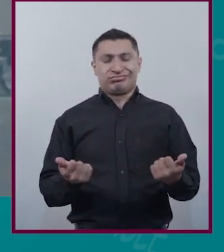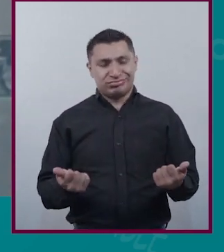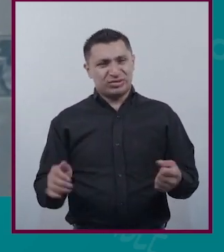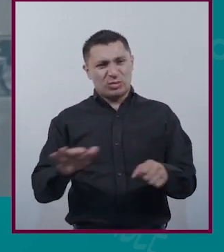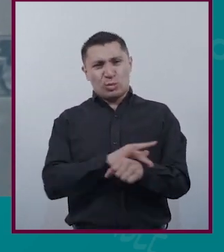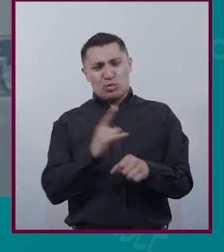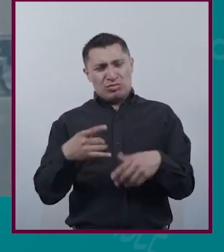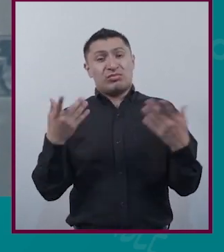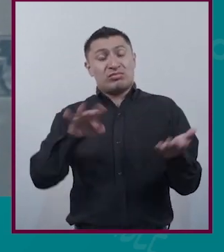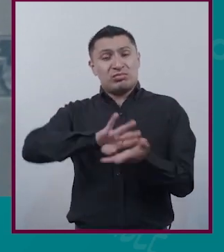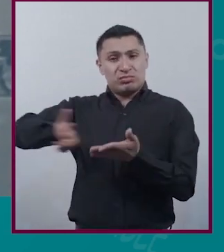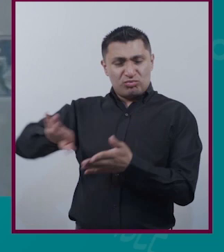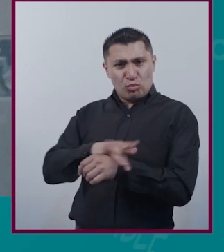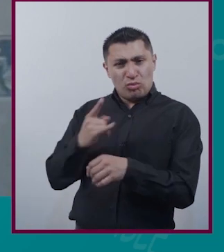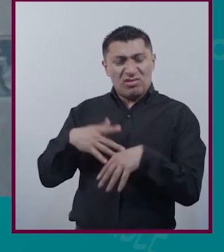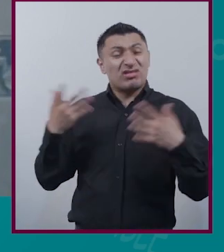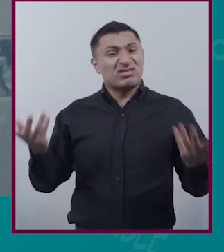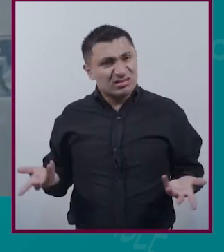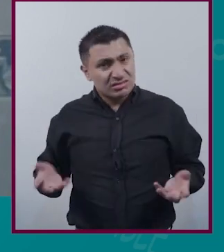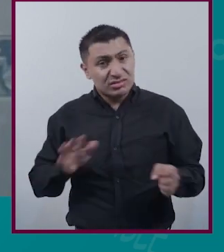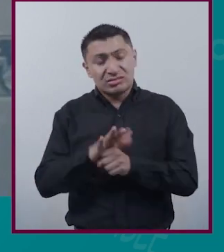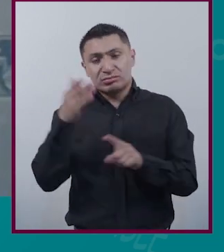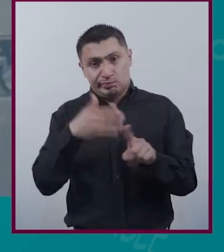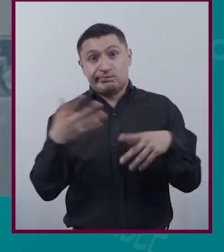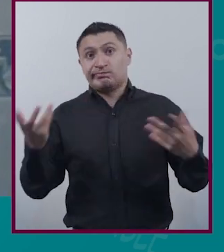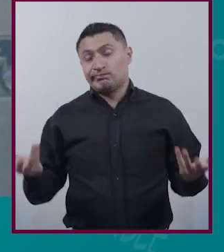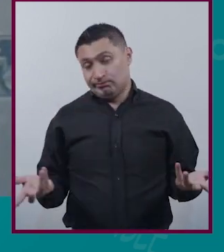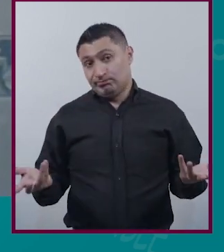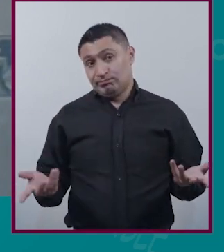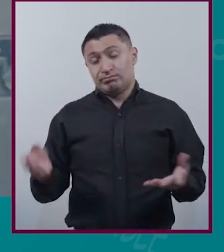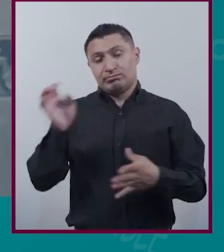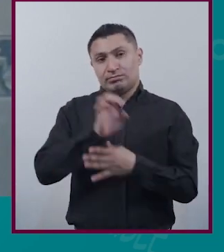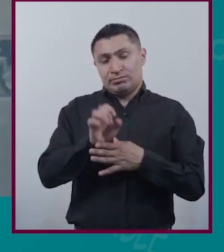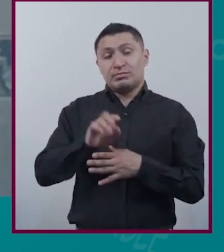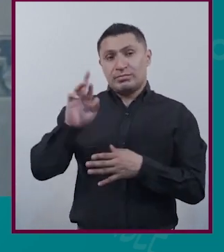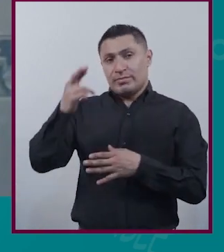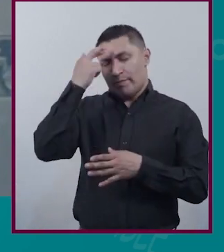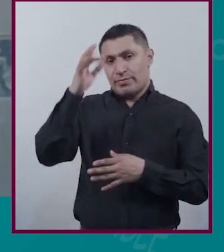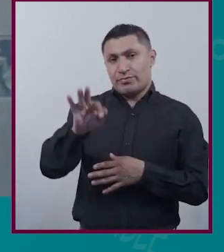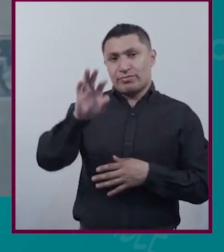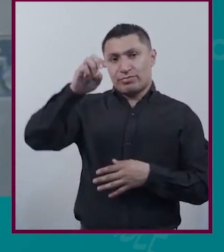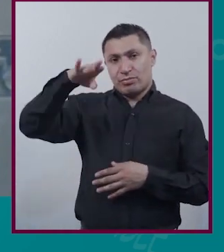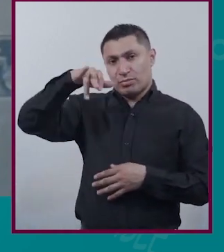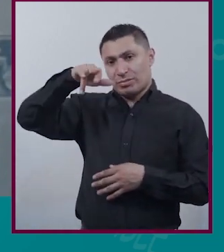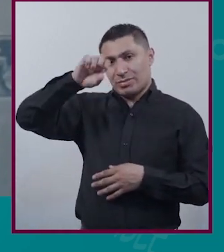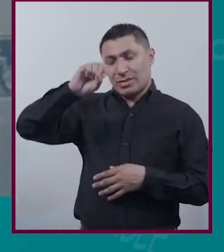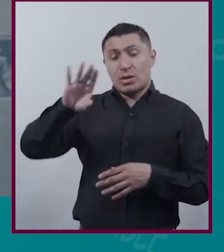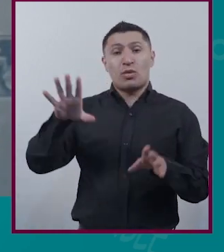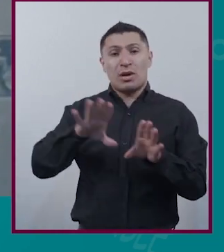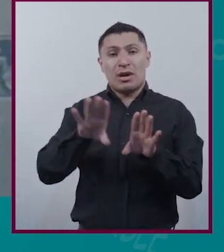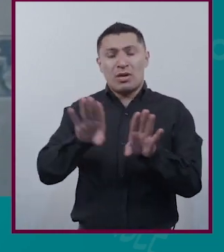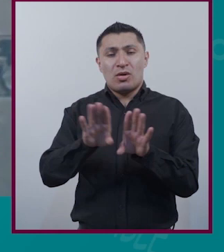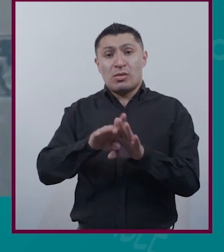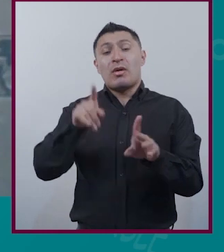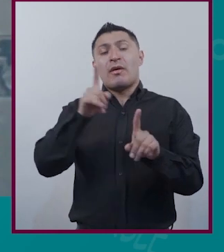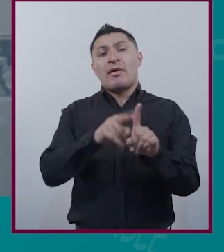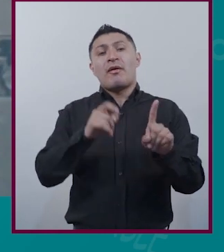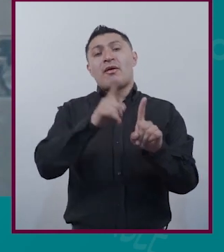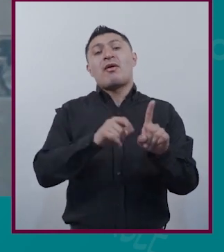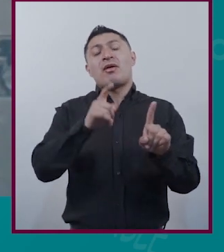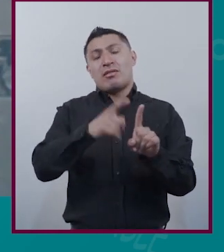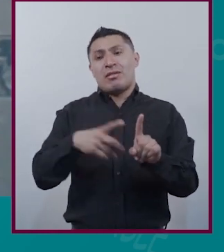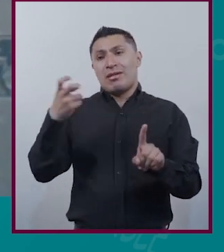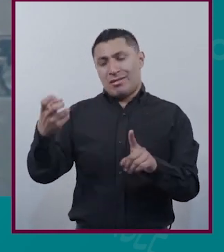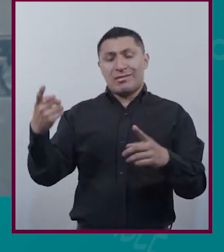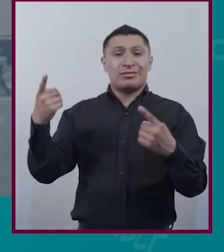El sentido Porque bueno Finalmente Hay que recordar Que el feminismo Surge como una crítica A esas